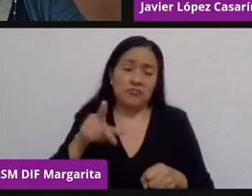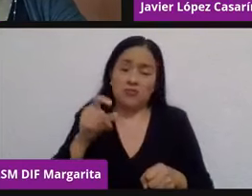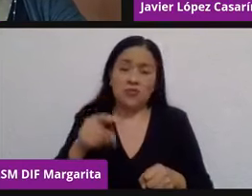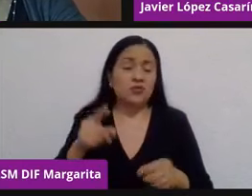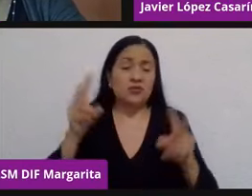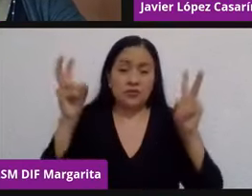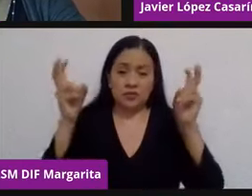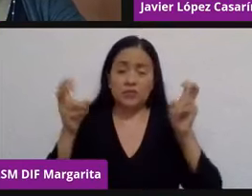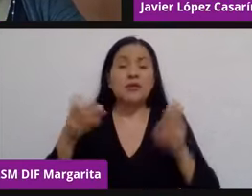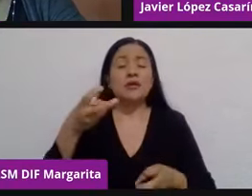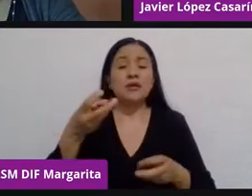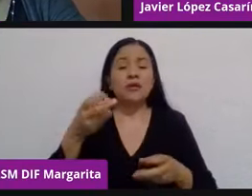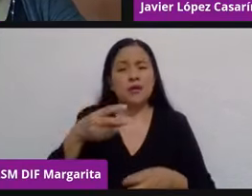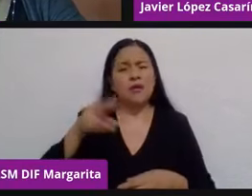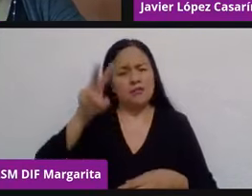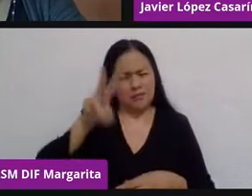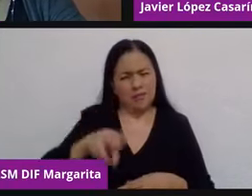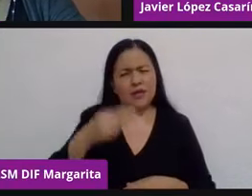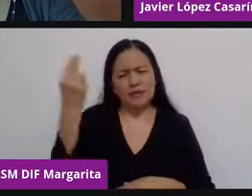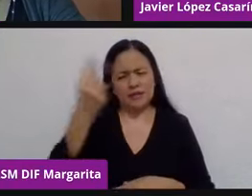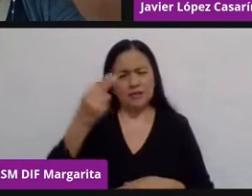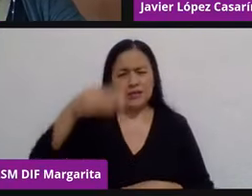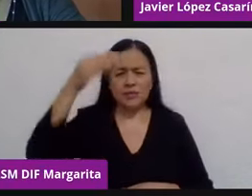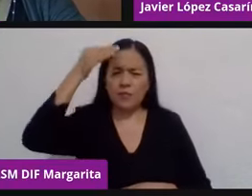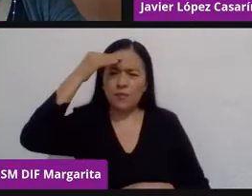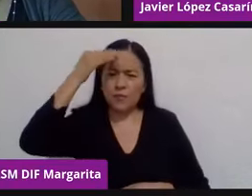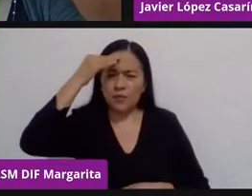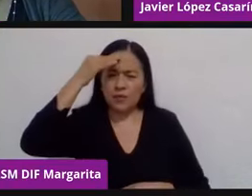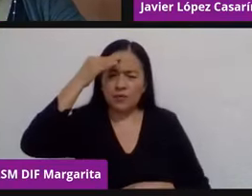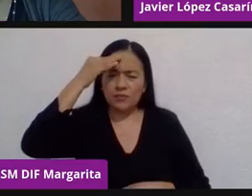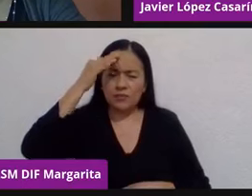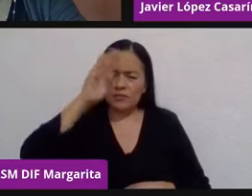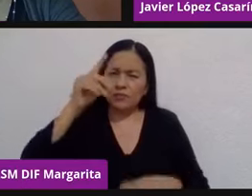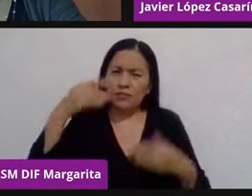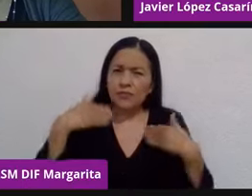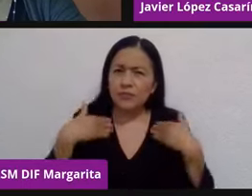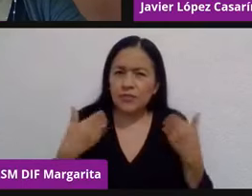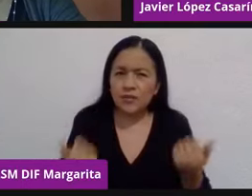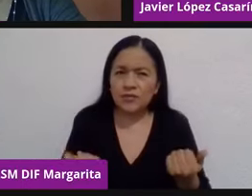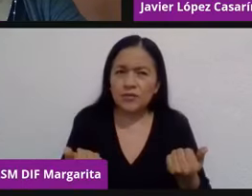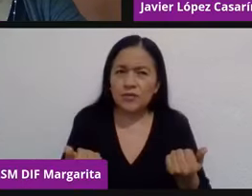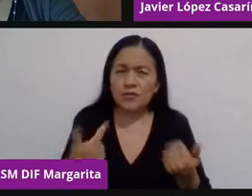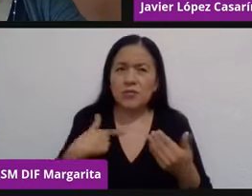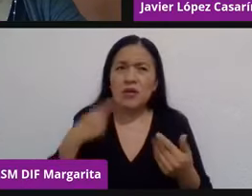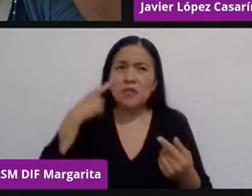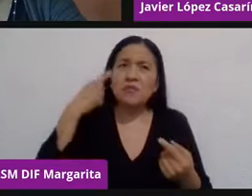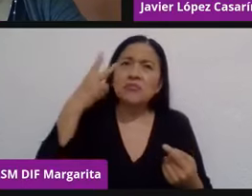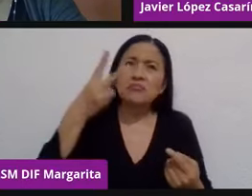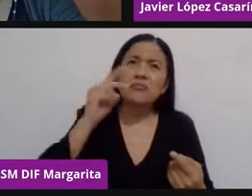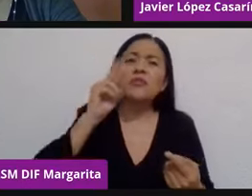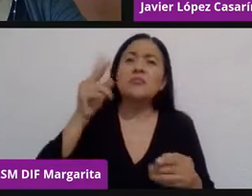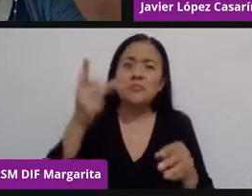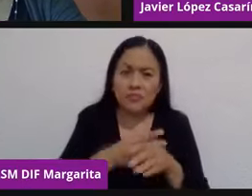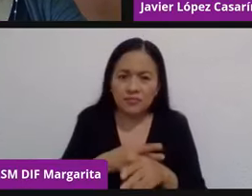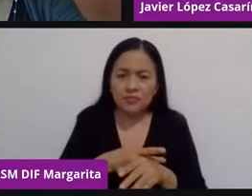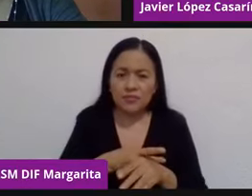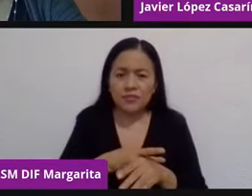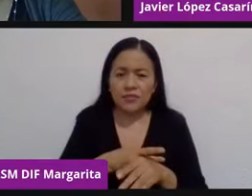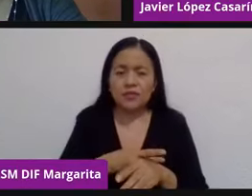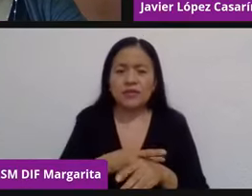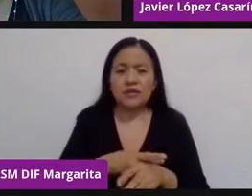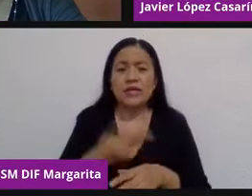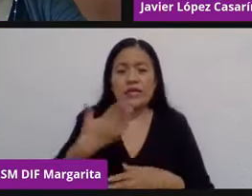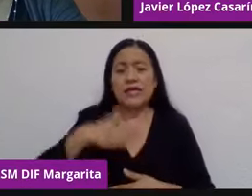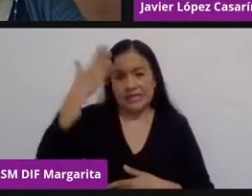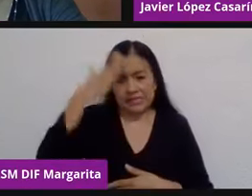ameritan una reflexión, sino para entenderlo, para poder ver hacia dónde va, que es hoy donde estamos obligados, saber